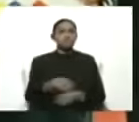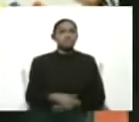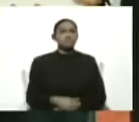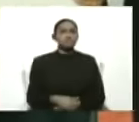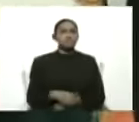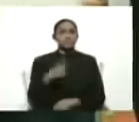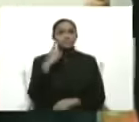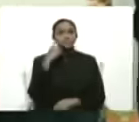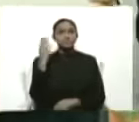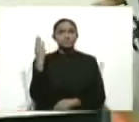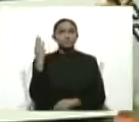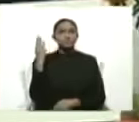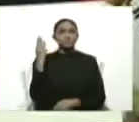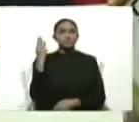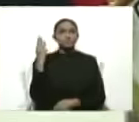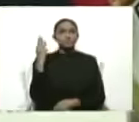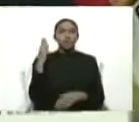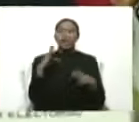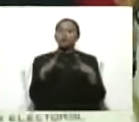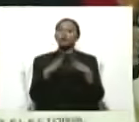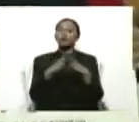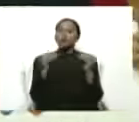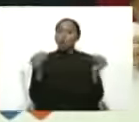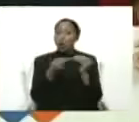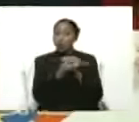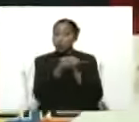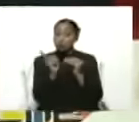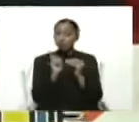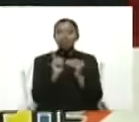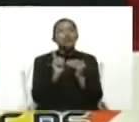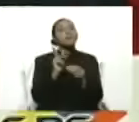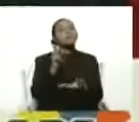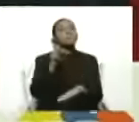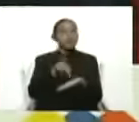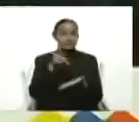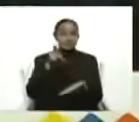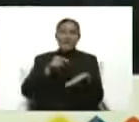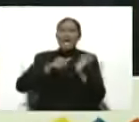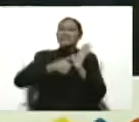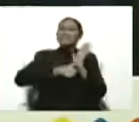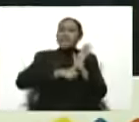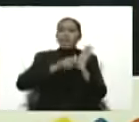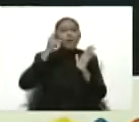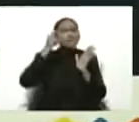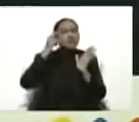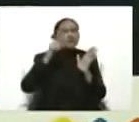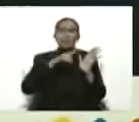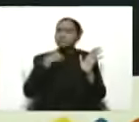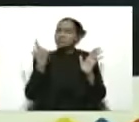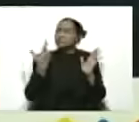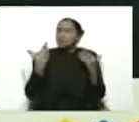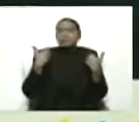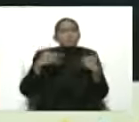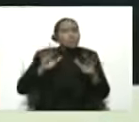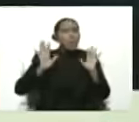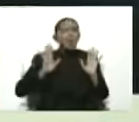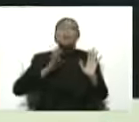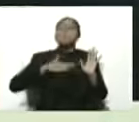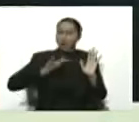Todos aún con su cédula vencida pueden participar, ¿ok?